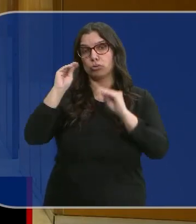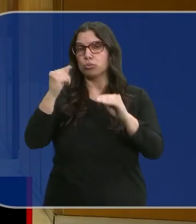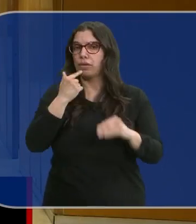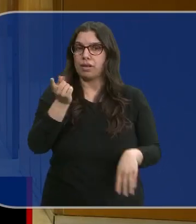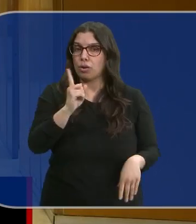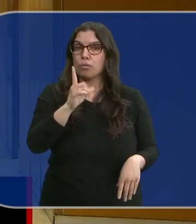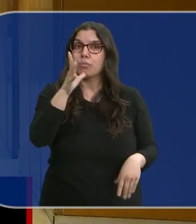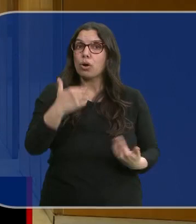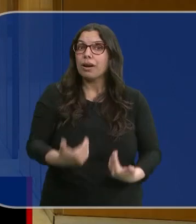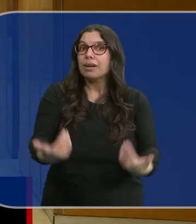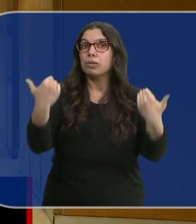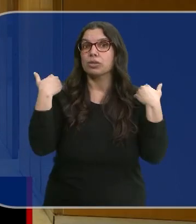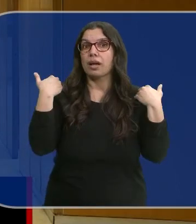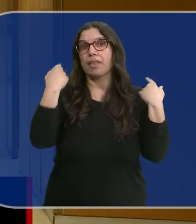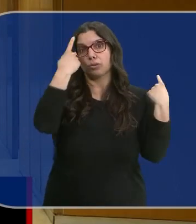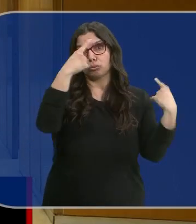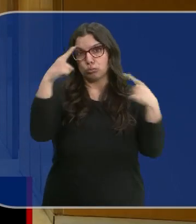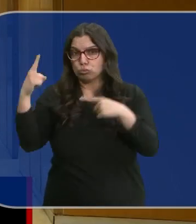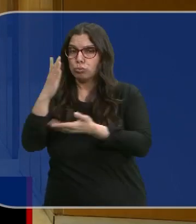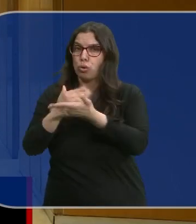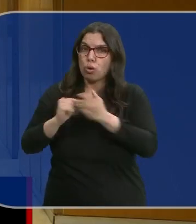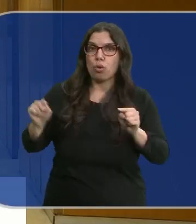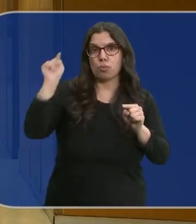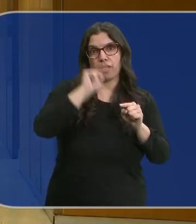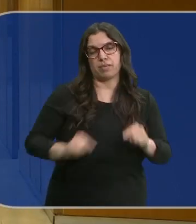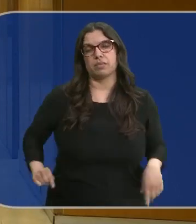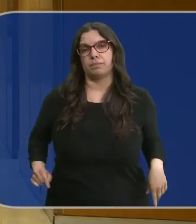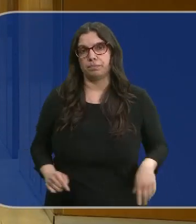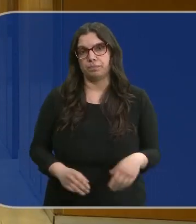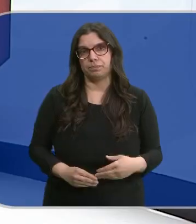que las competencias en esta materia corresponden a las autonomías.